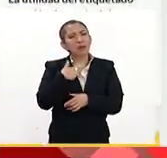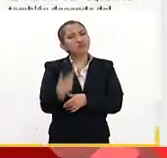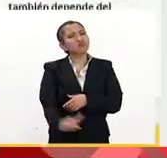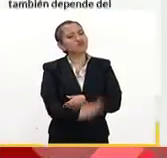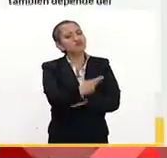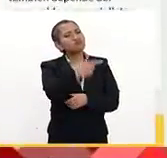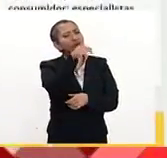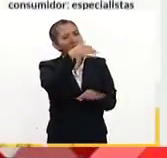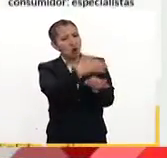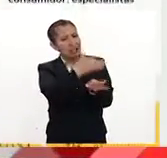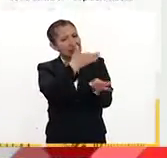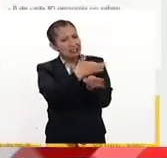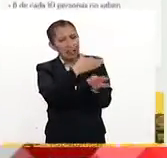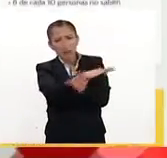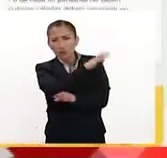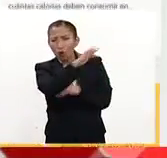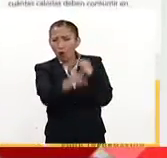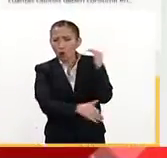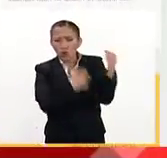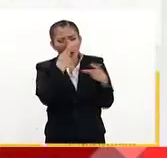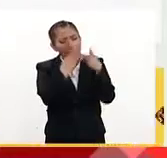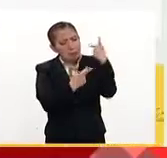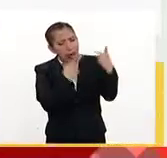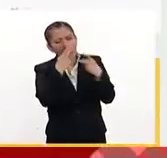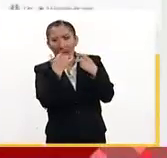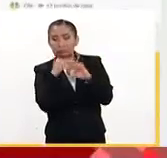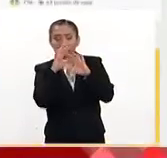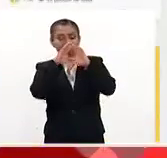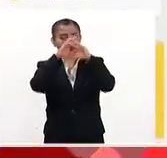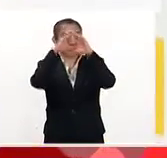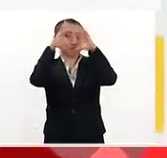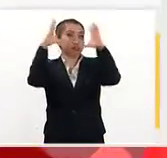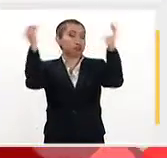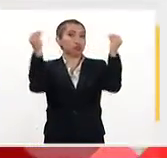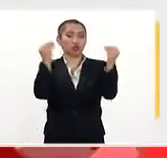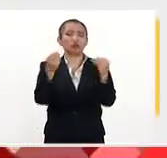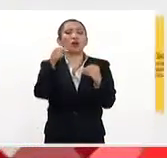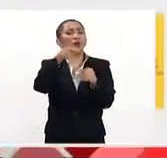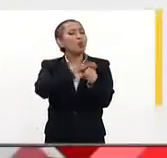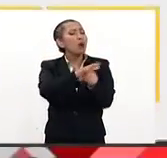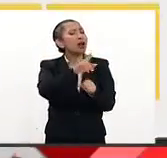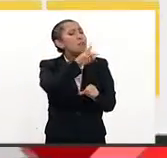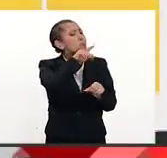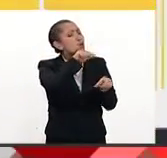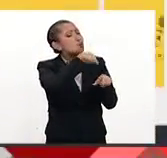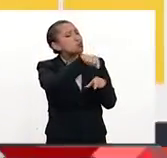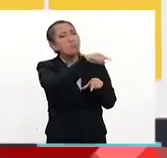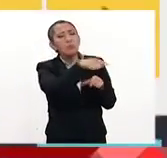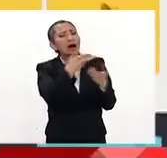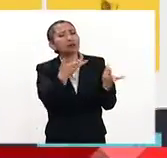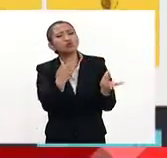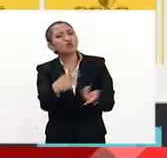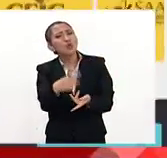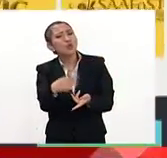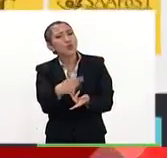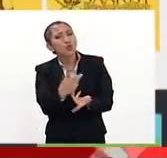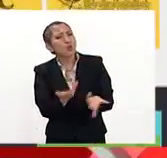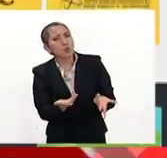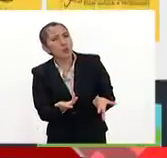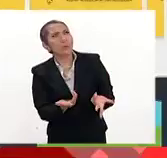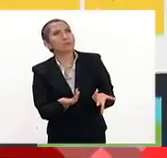preguntarte, Laura, en este momento de todo lo que se dice, porque es una cosa impresionante, ¿qué les preocupa a ustedes como un